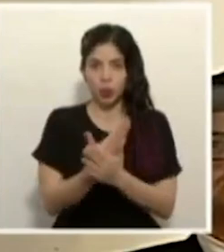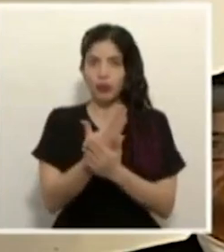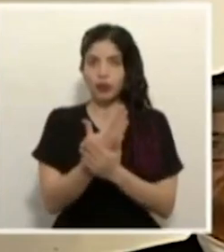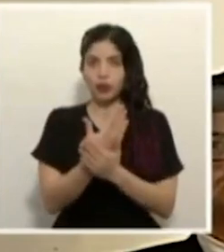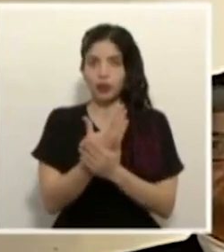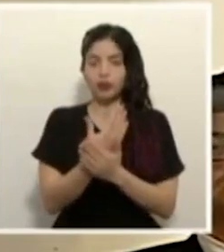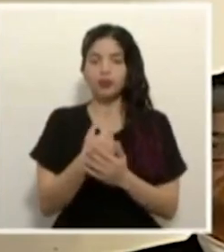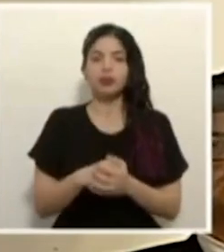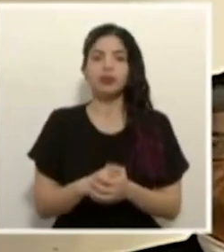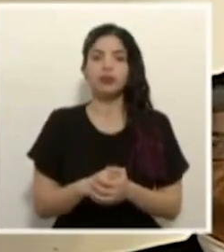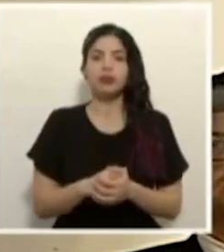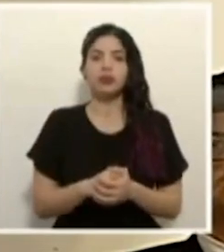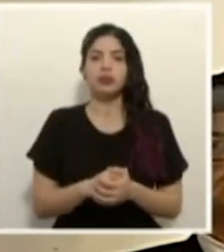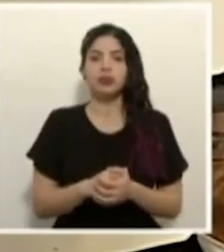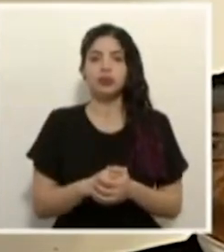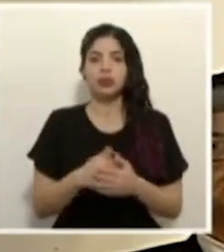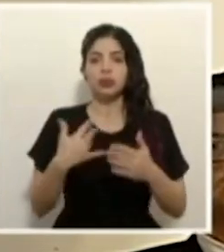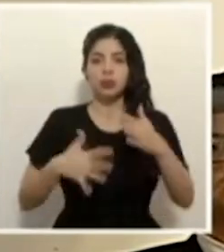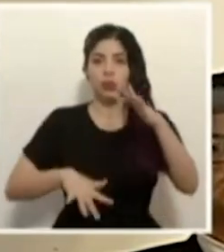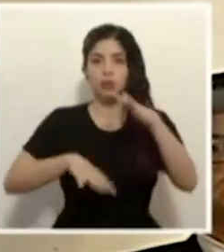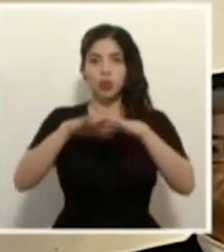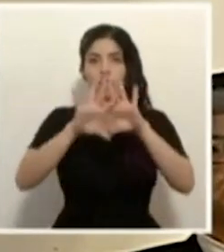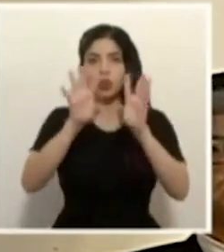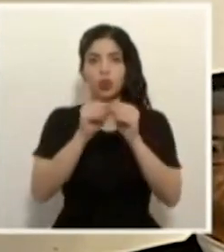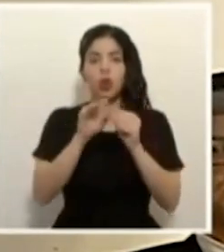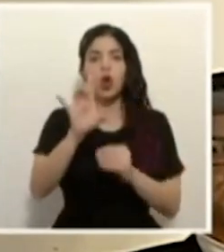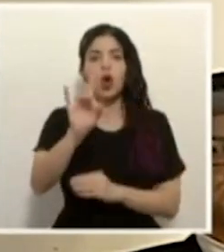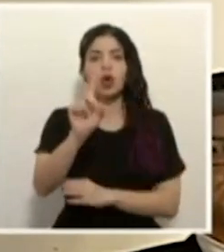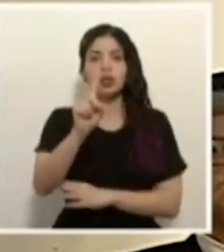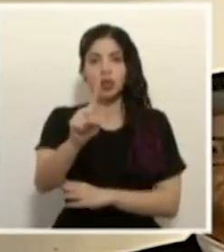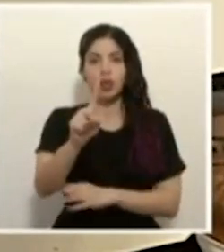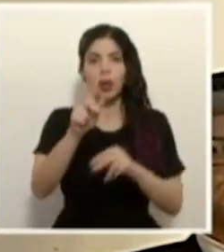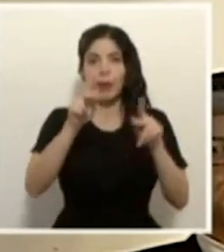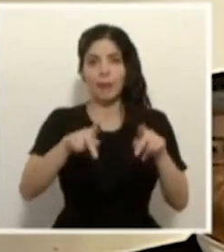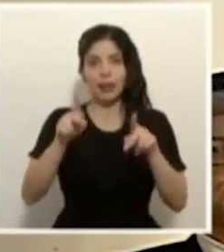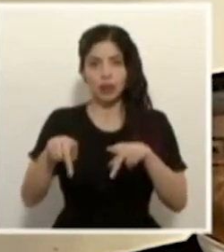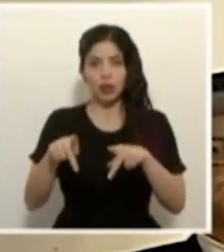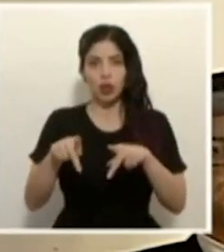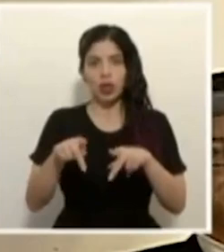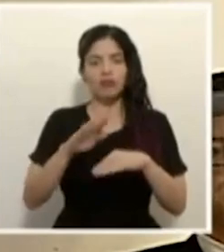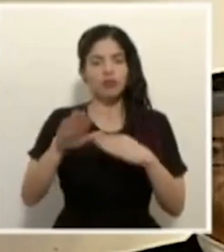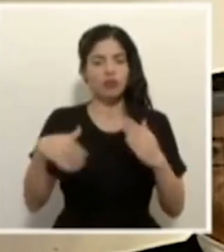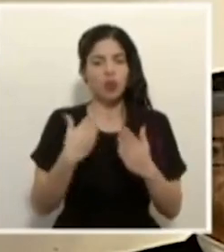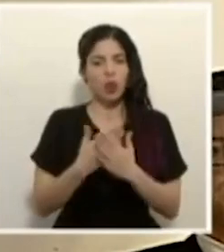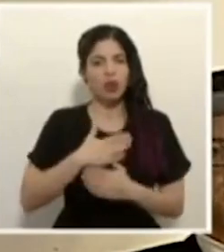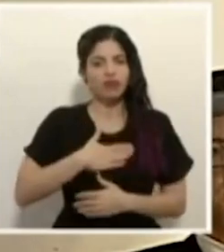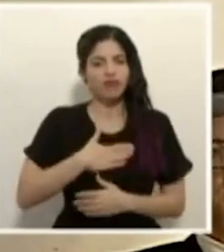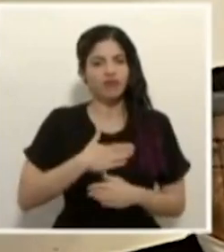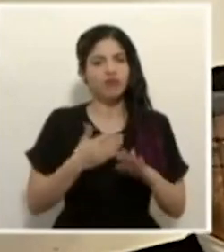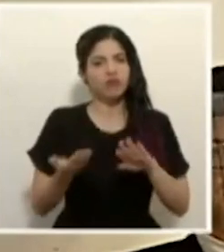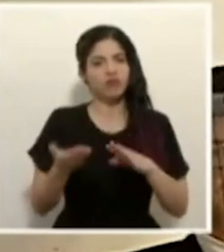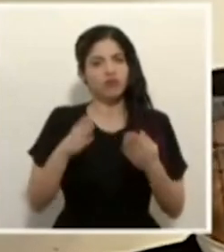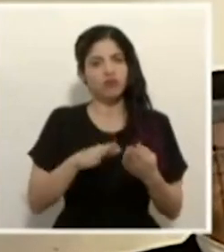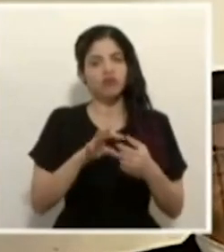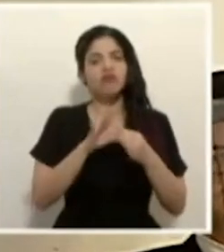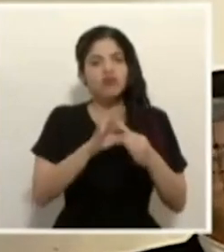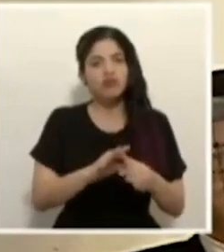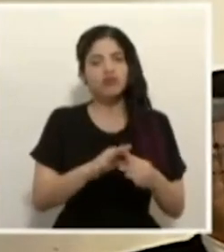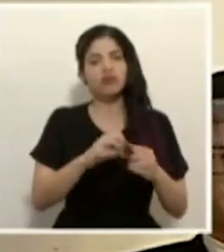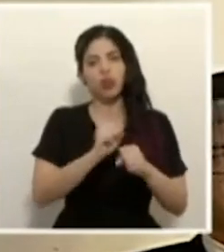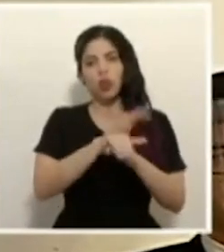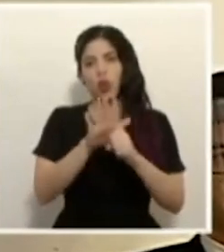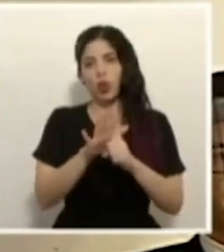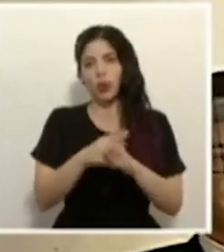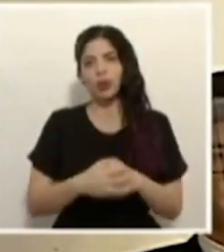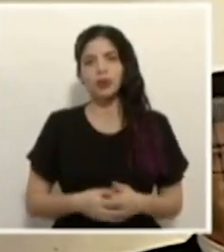reportan. Alcanzamos un total de 81 personas, todas lamentablemente fallecidas, asociadas al COVID-19.